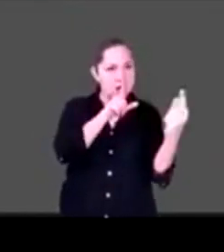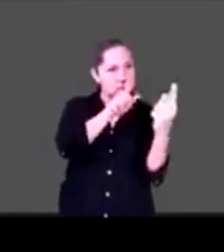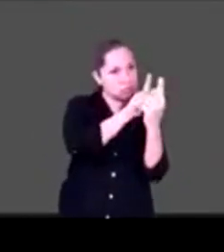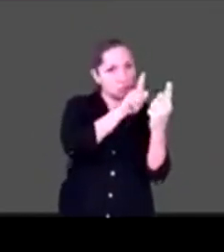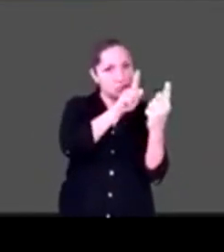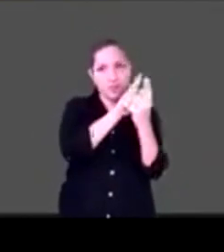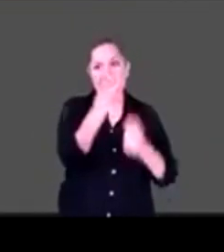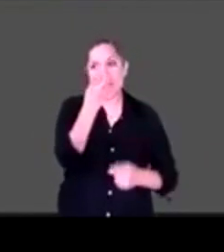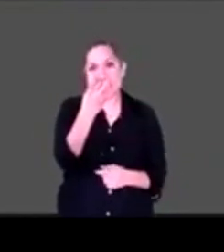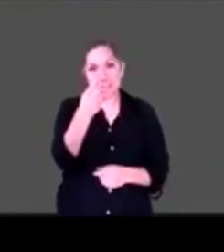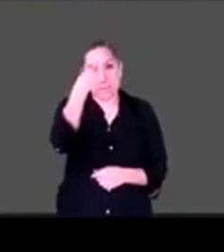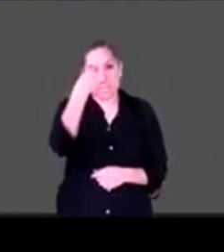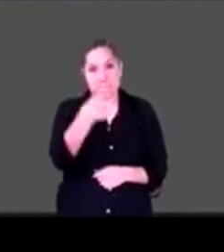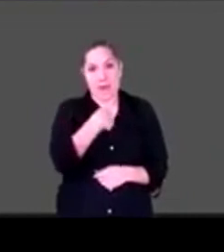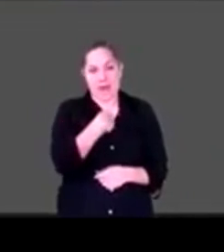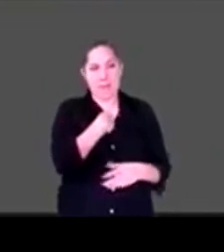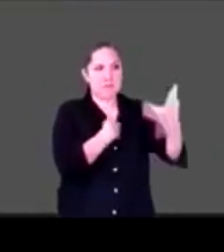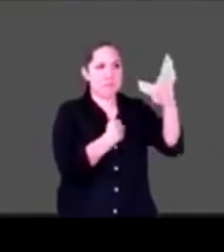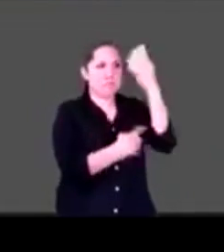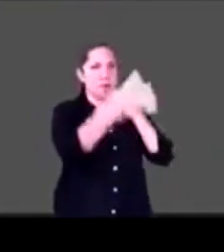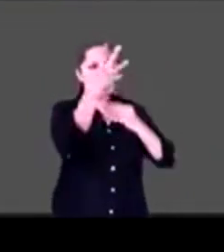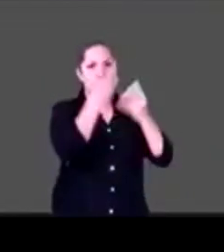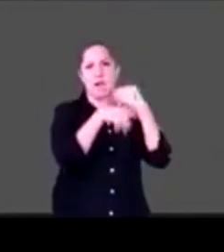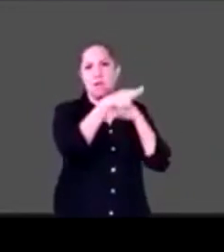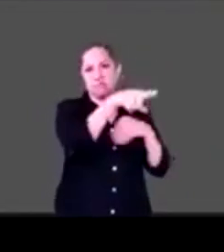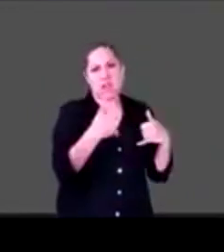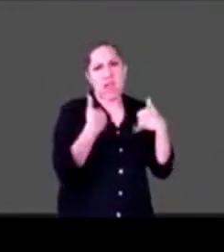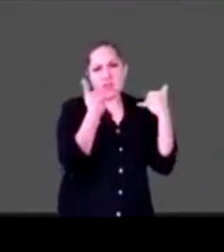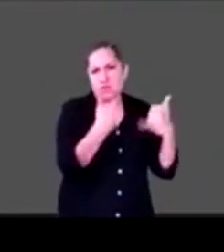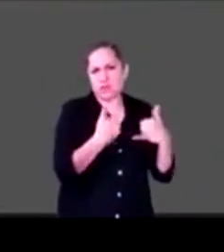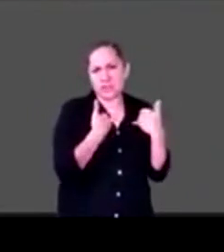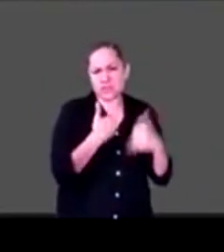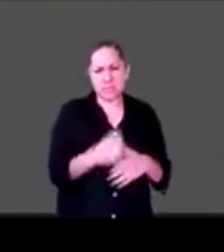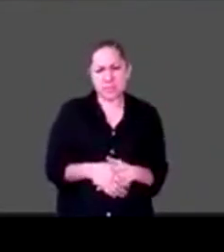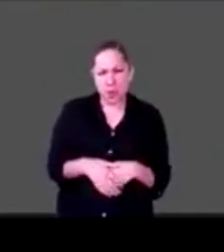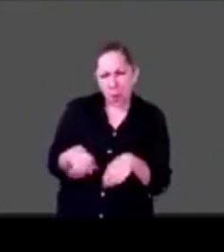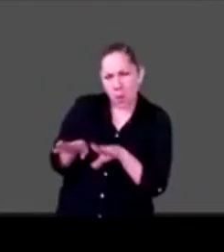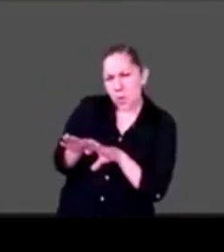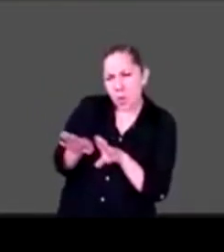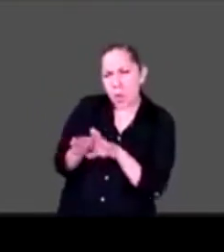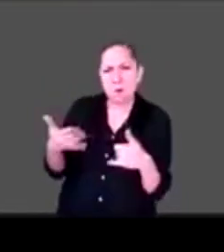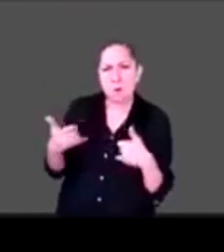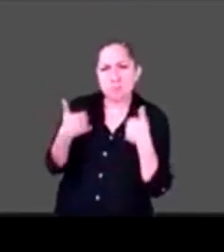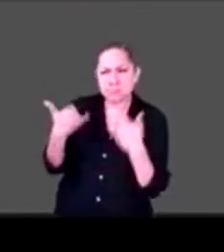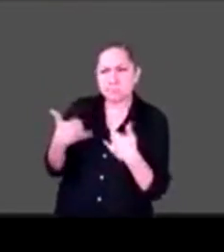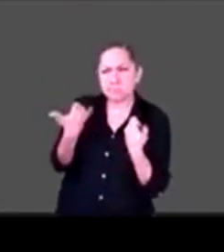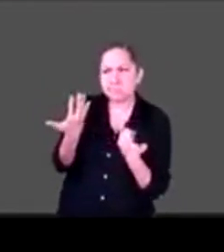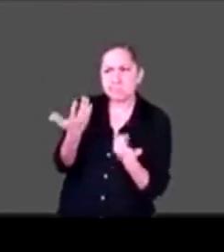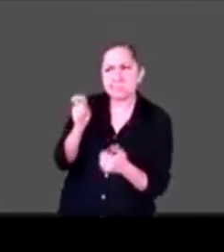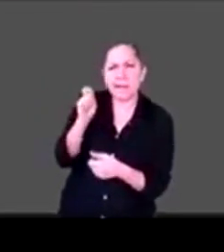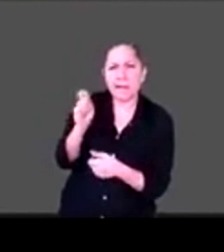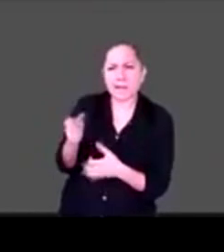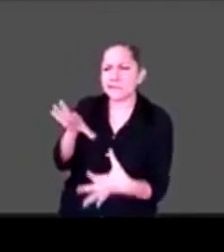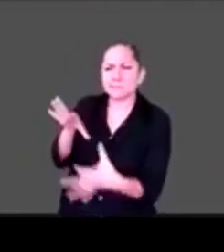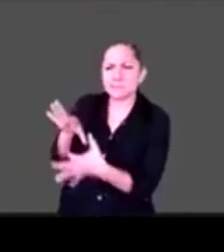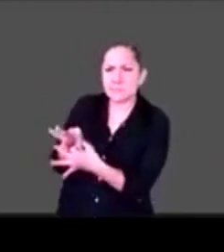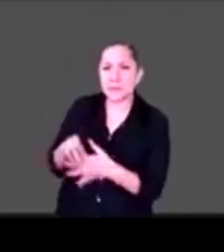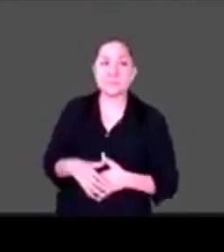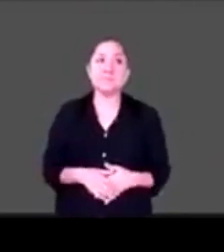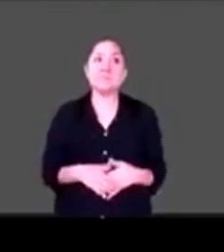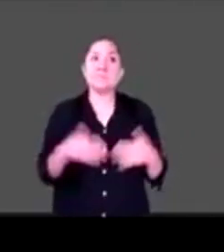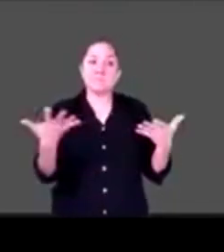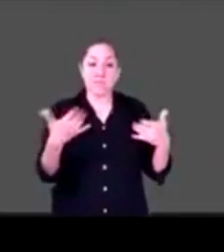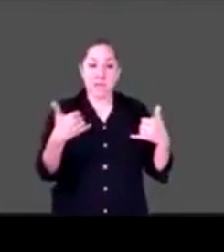¿Cuáles son tus adolescencias? Pues yo creo que son estos miedos, las adolescencias